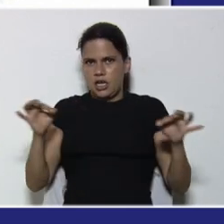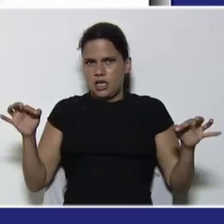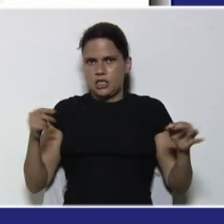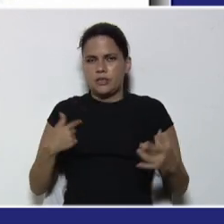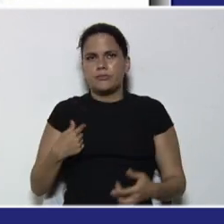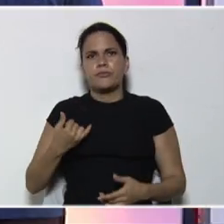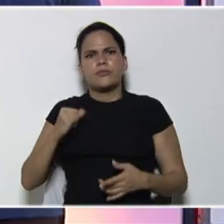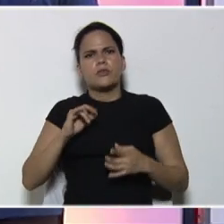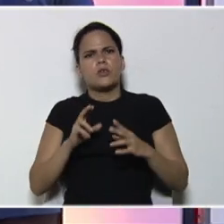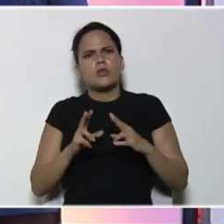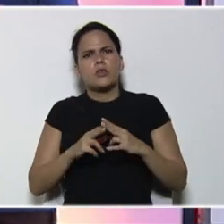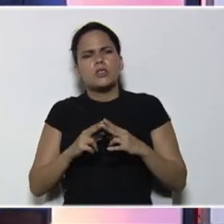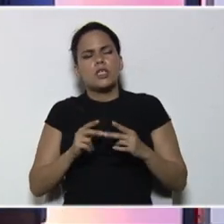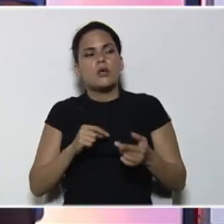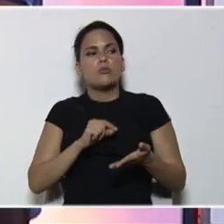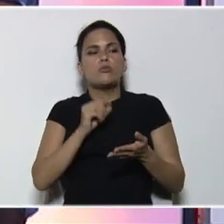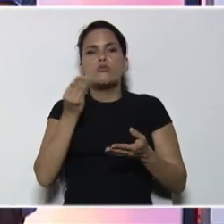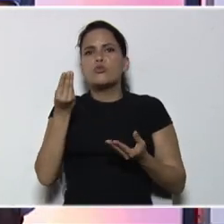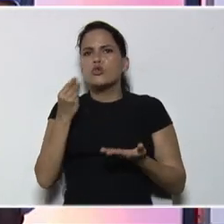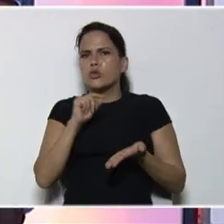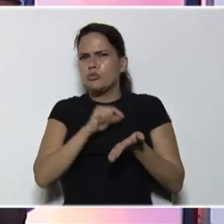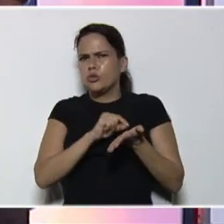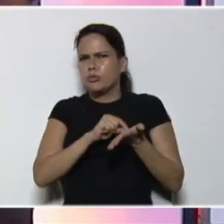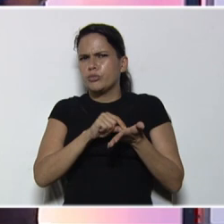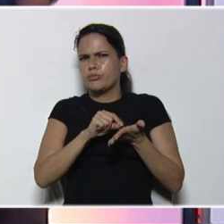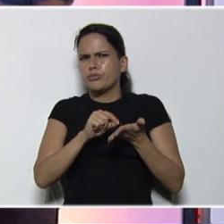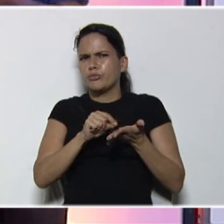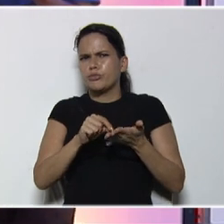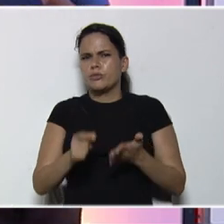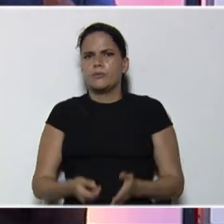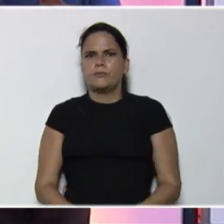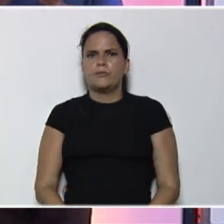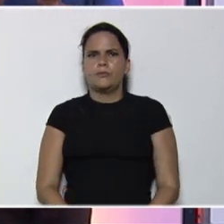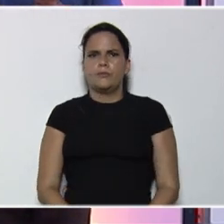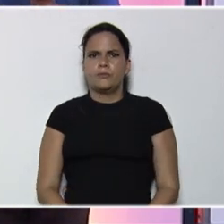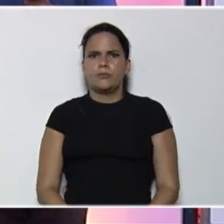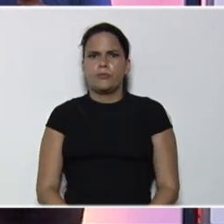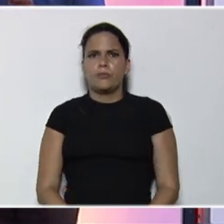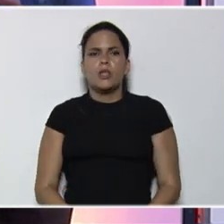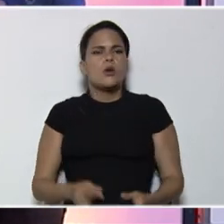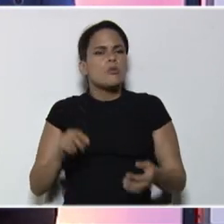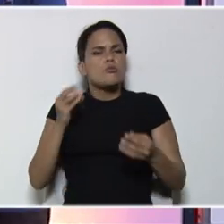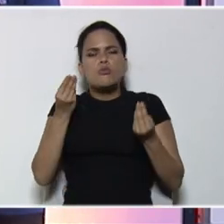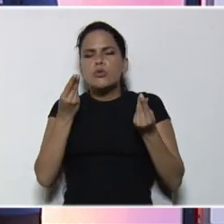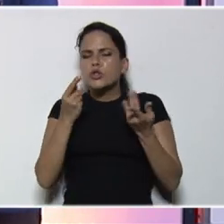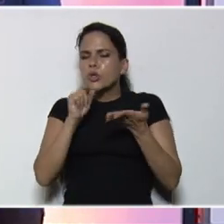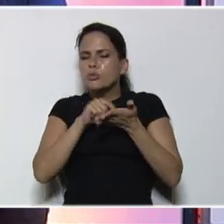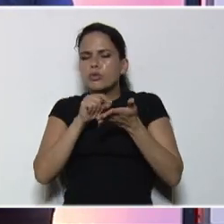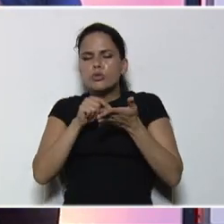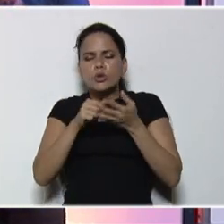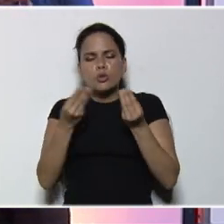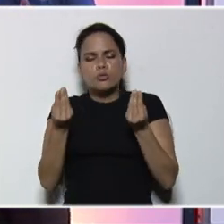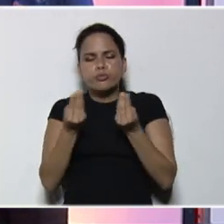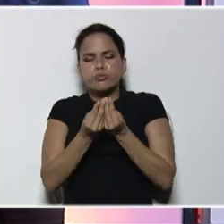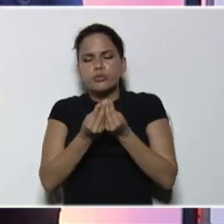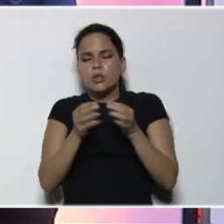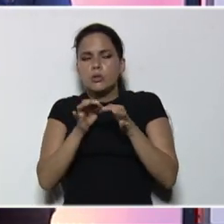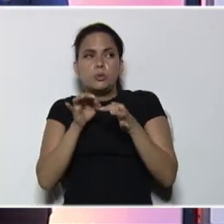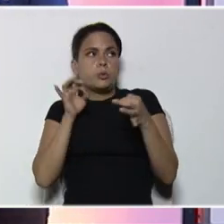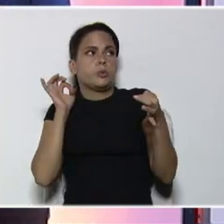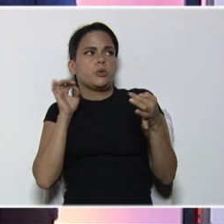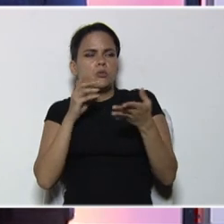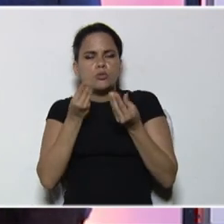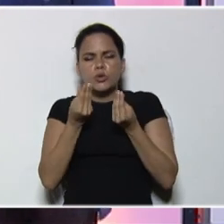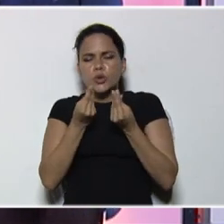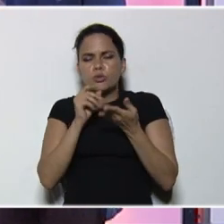la recta, es una sucesión, de puntos, la recta, una sucesión, de puntos, infinitos,